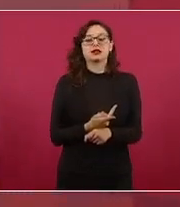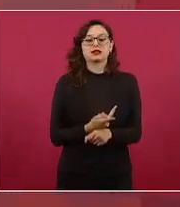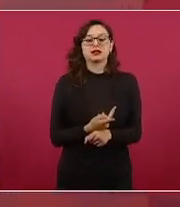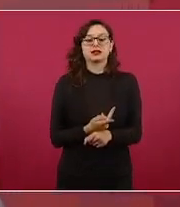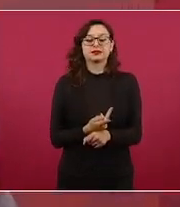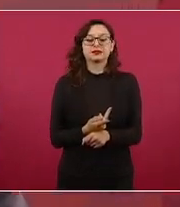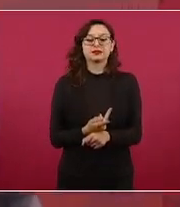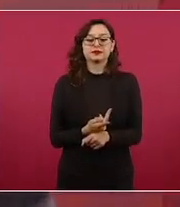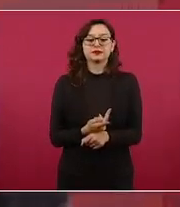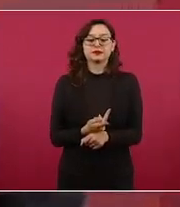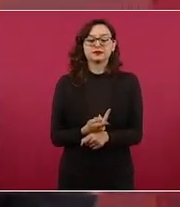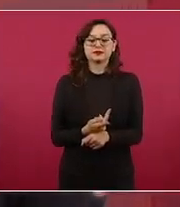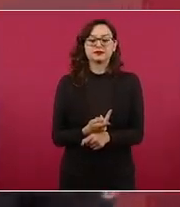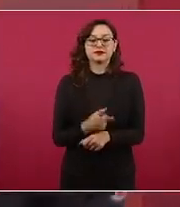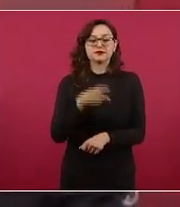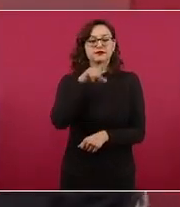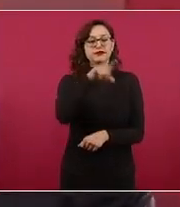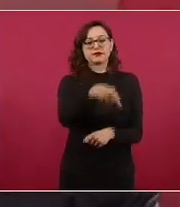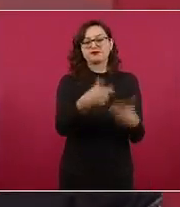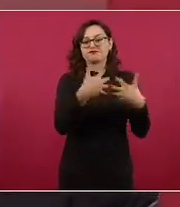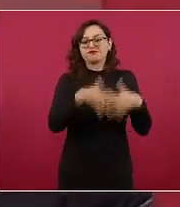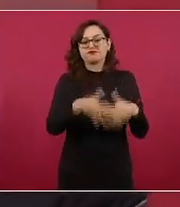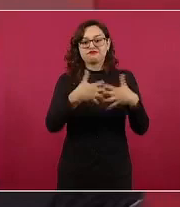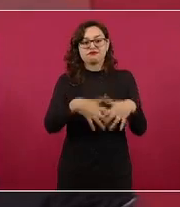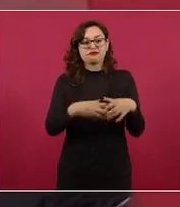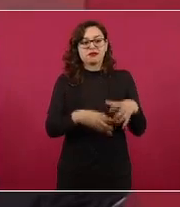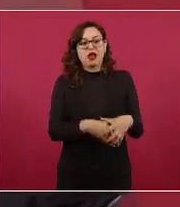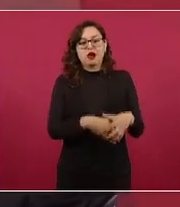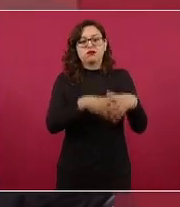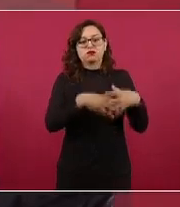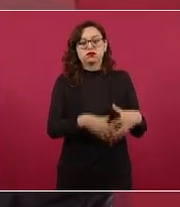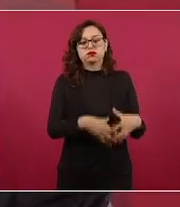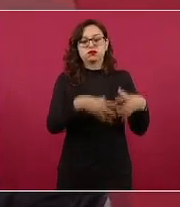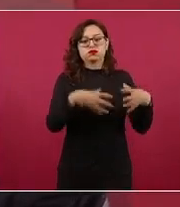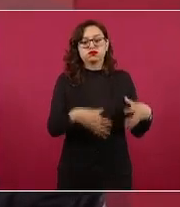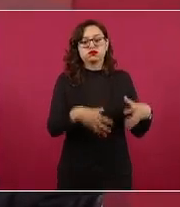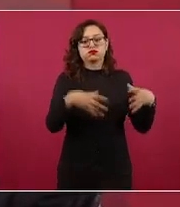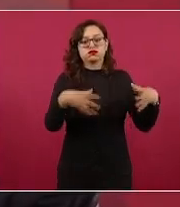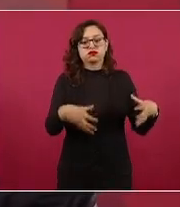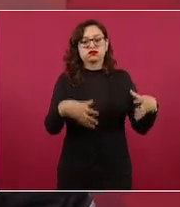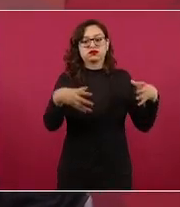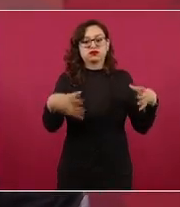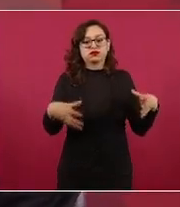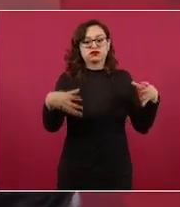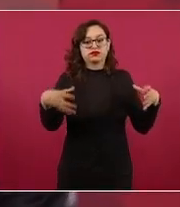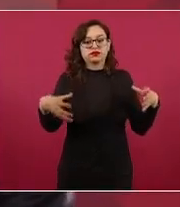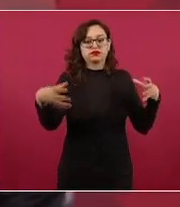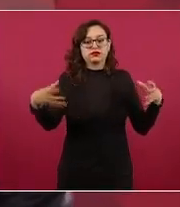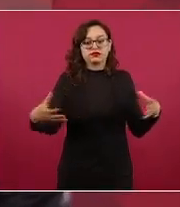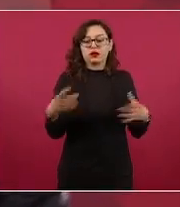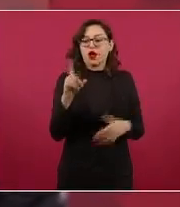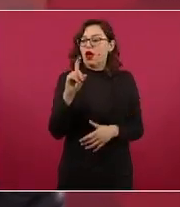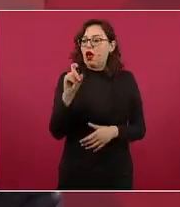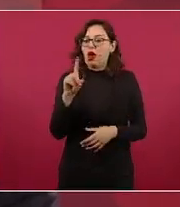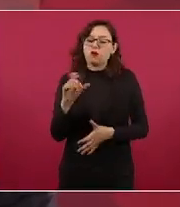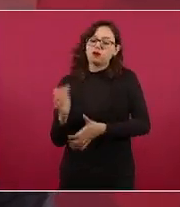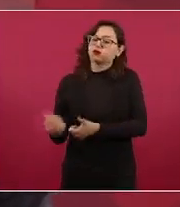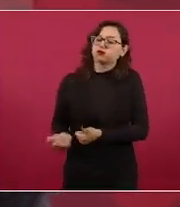el número de empresas que se han instalado que demandan agua